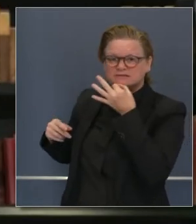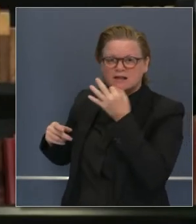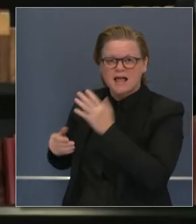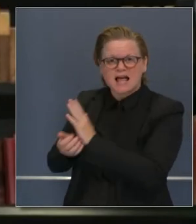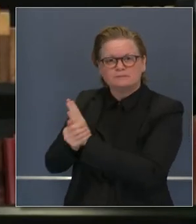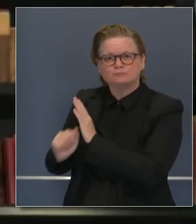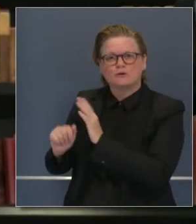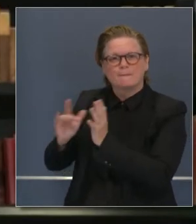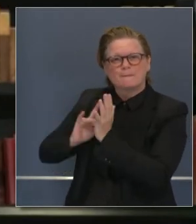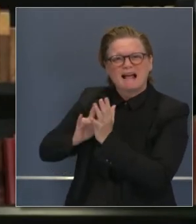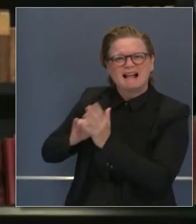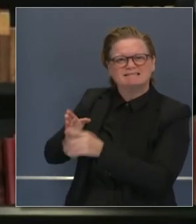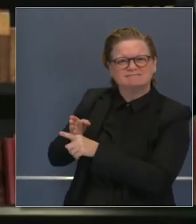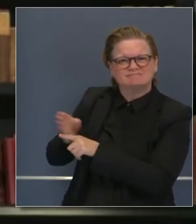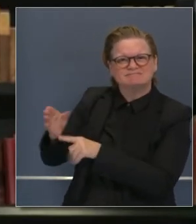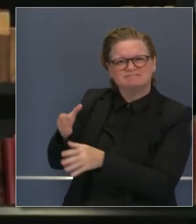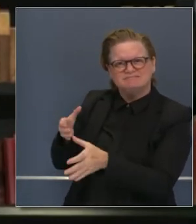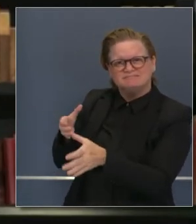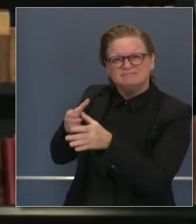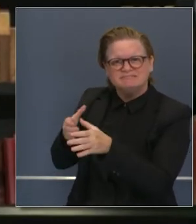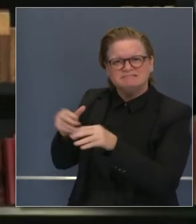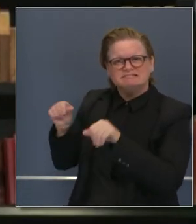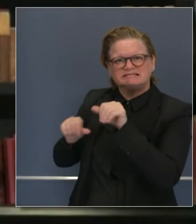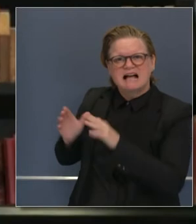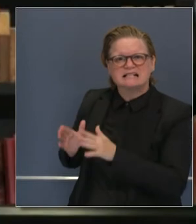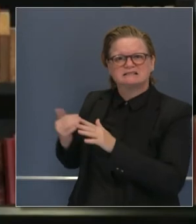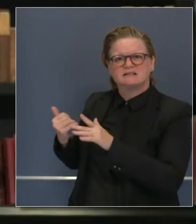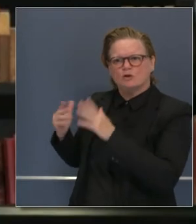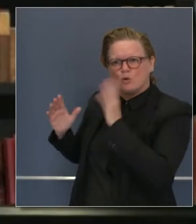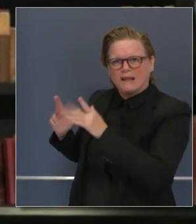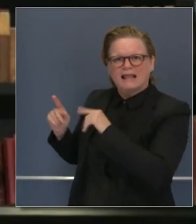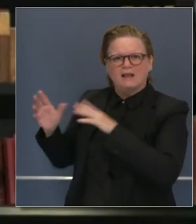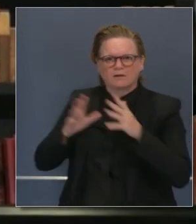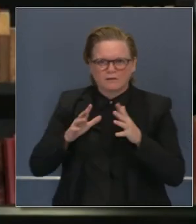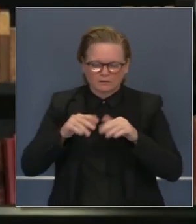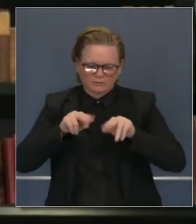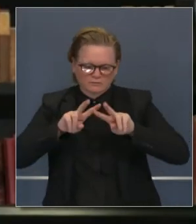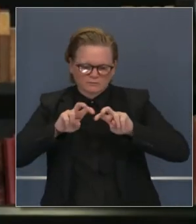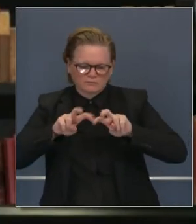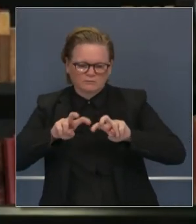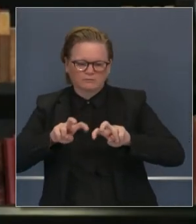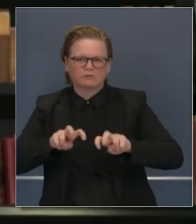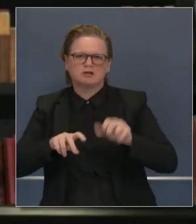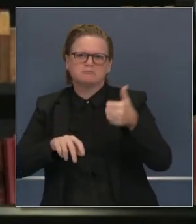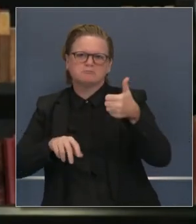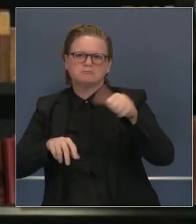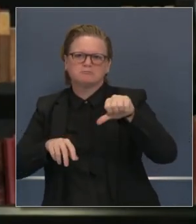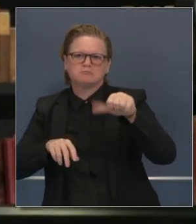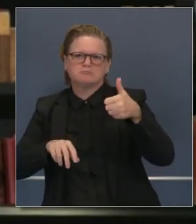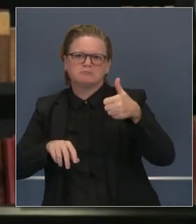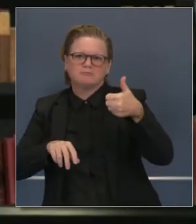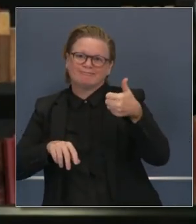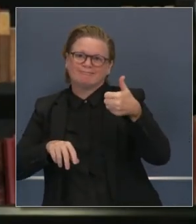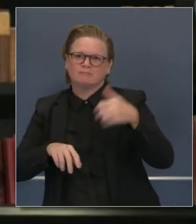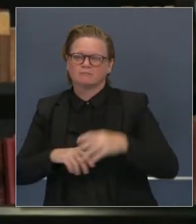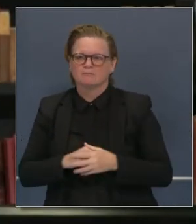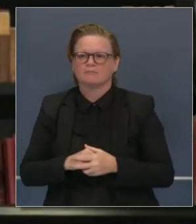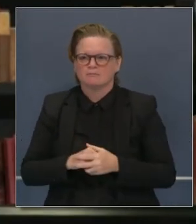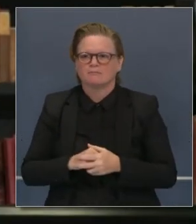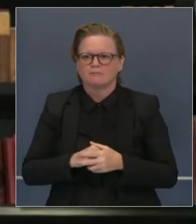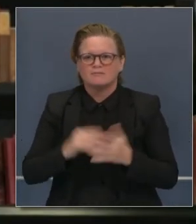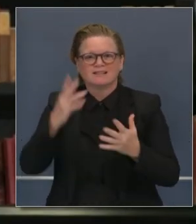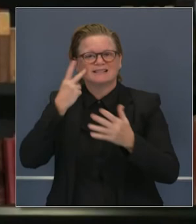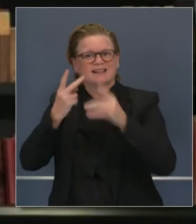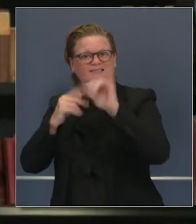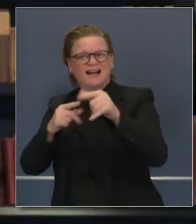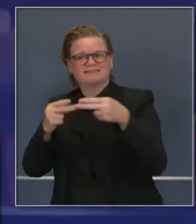reconocidos mundialmente. También tal vez notaron de la presentación hace unos momentos, si lo pueden ver en esta